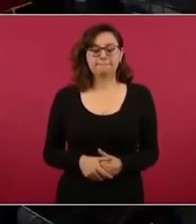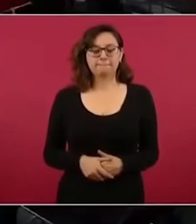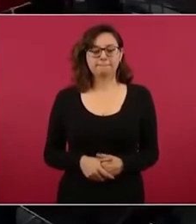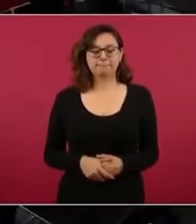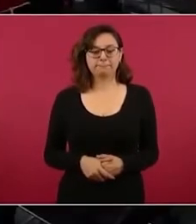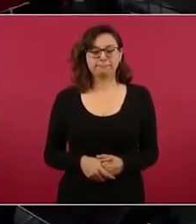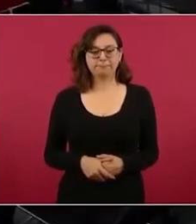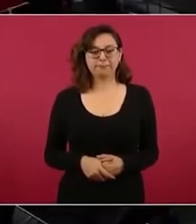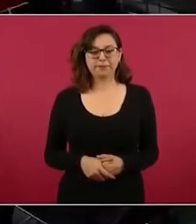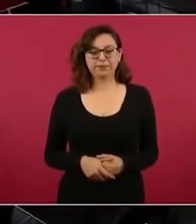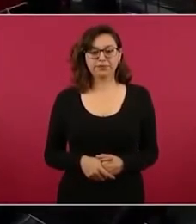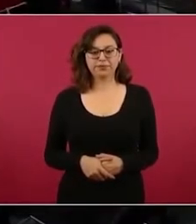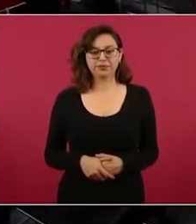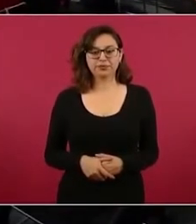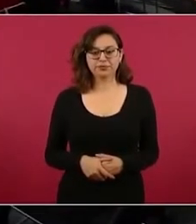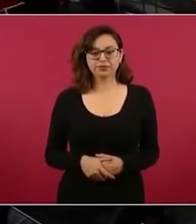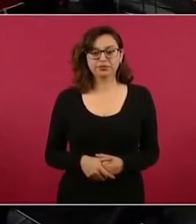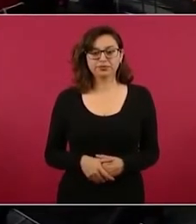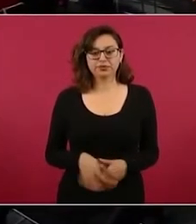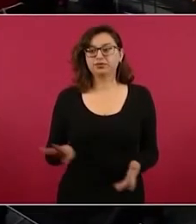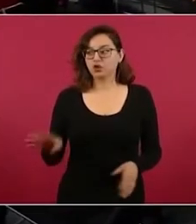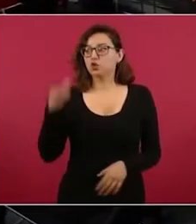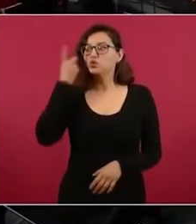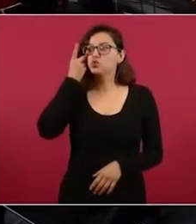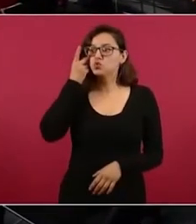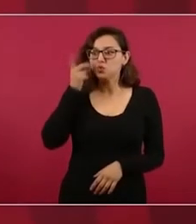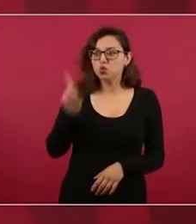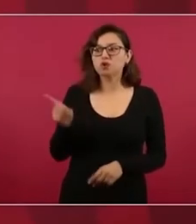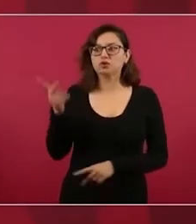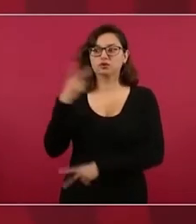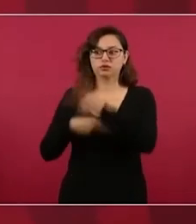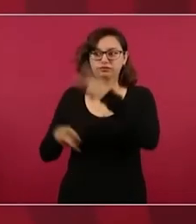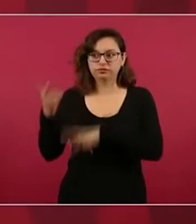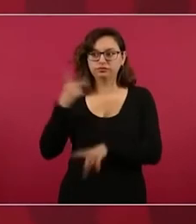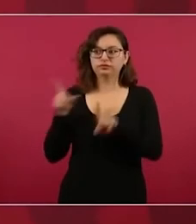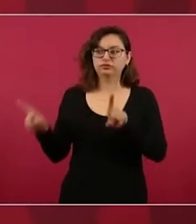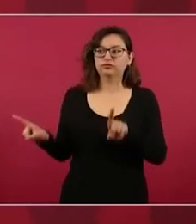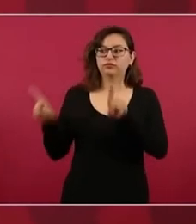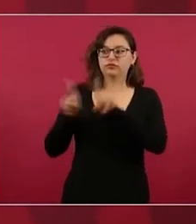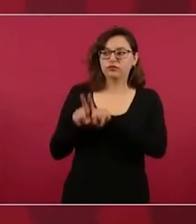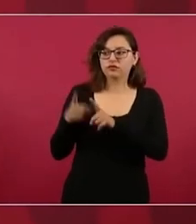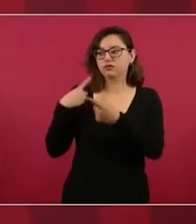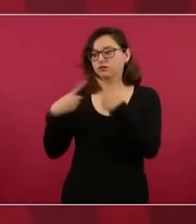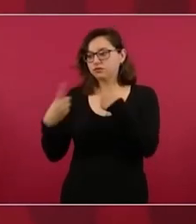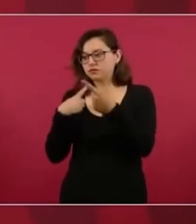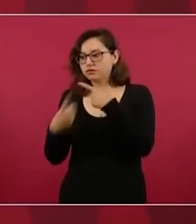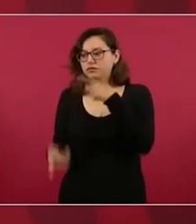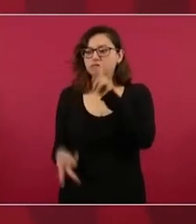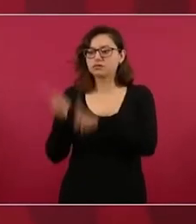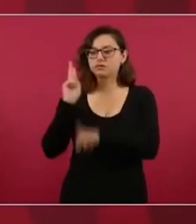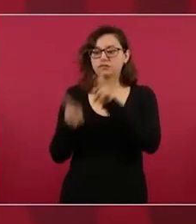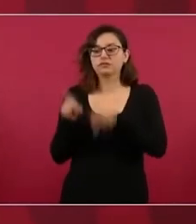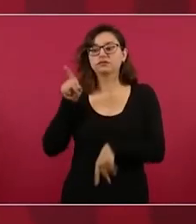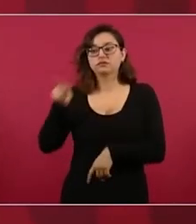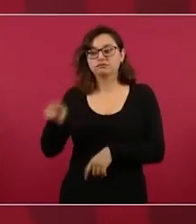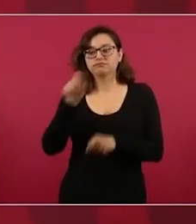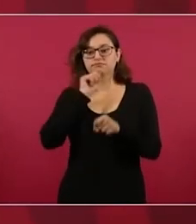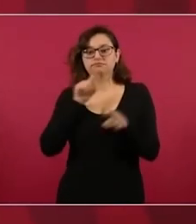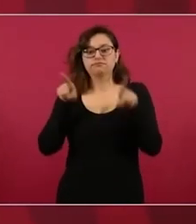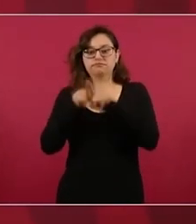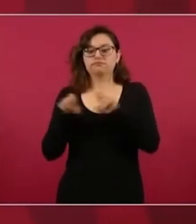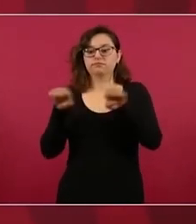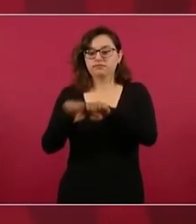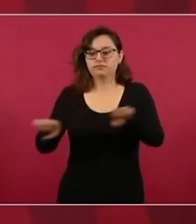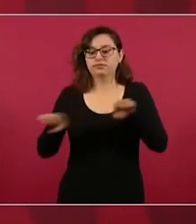incluso el dueño vino y es también dueño de un equipo de básquetbol si